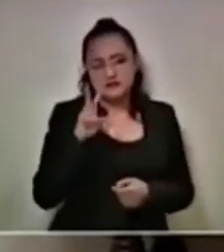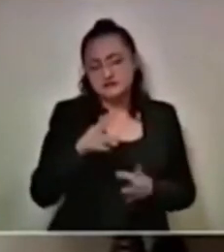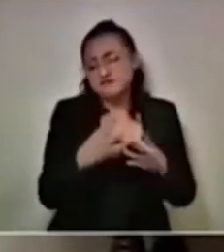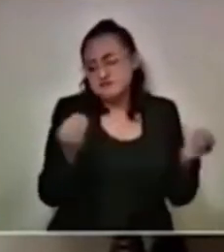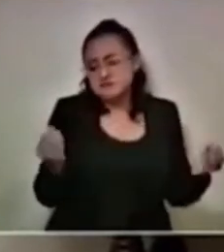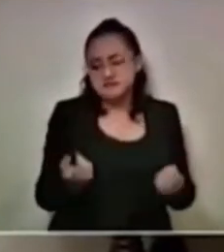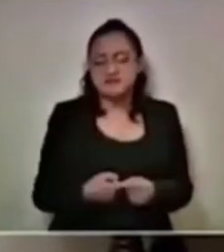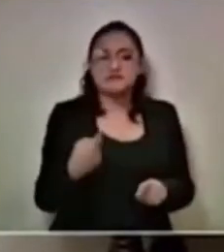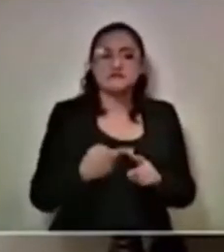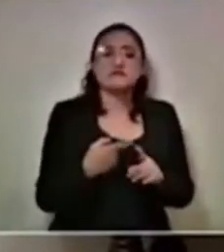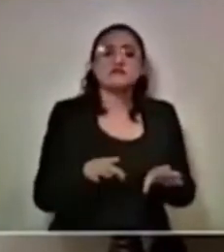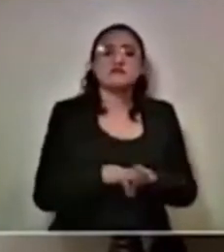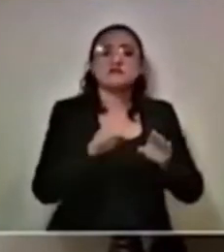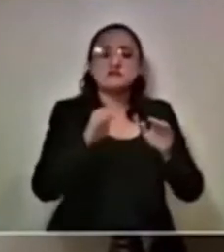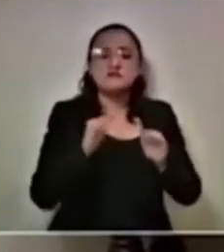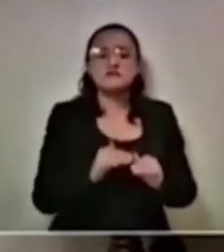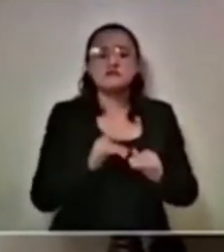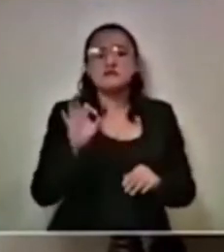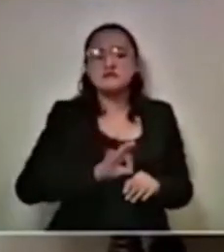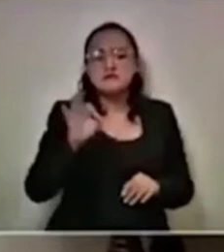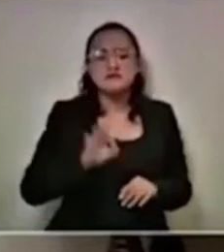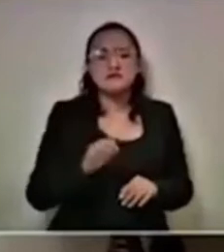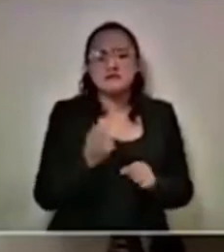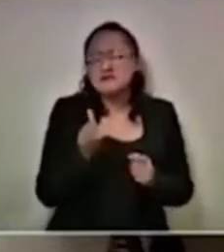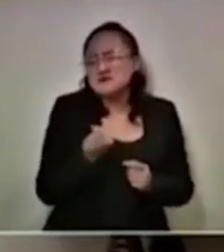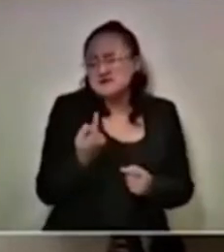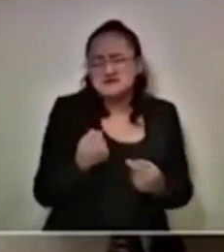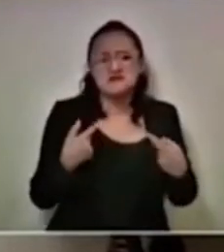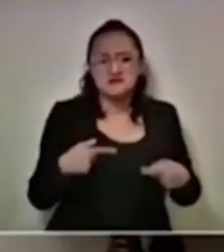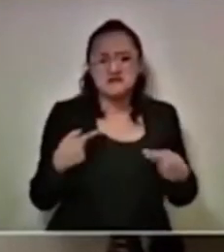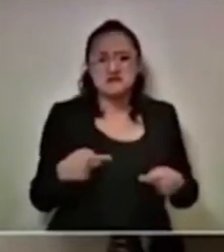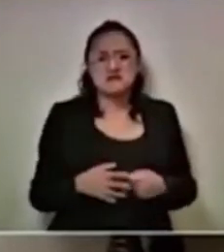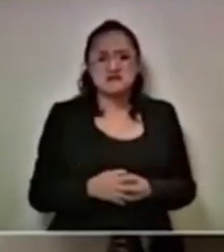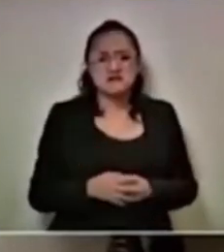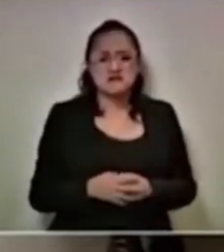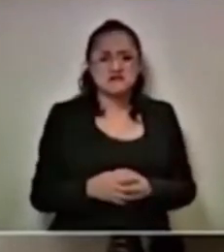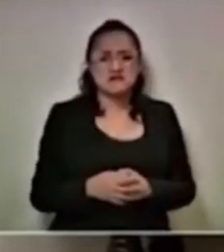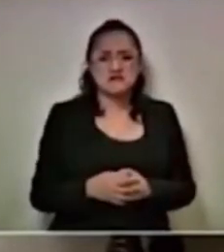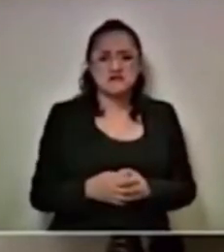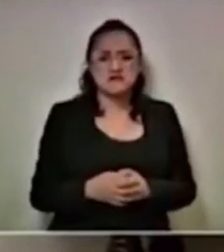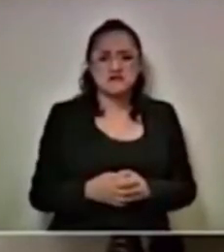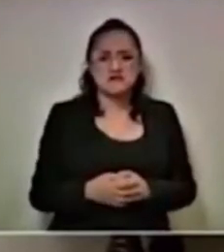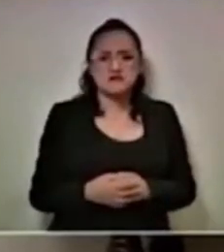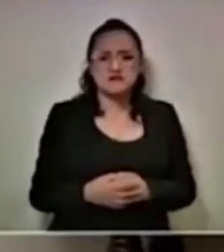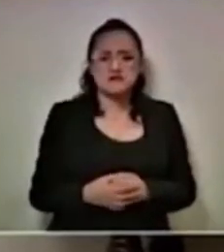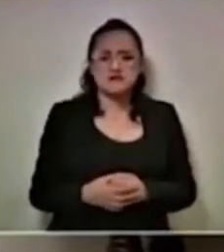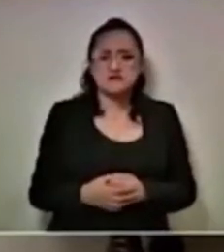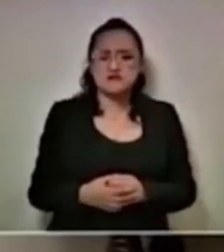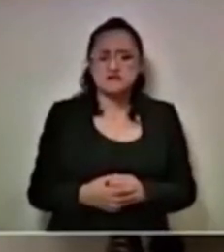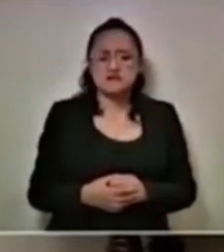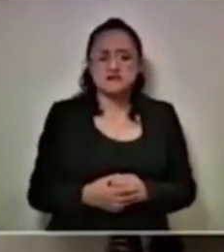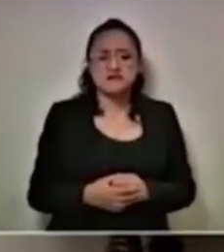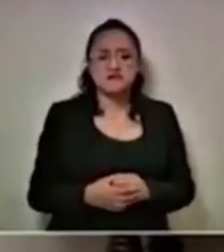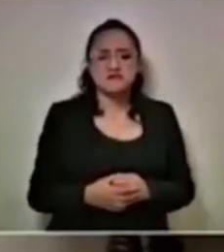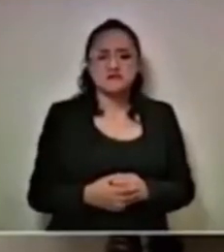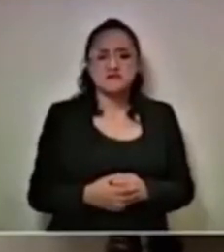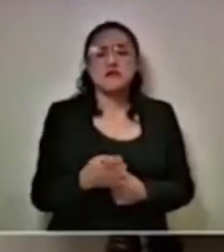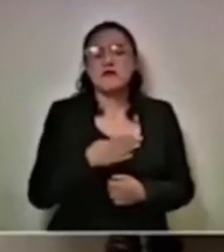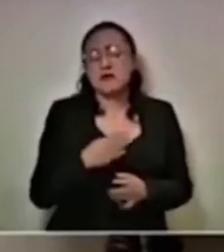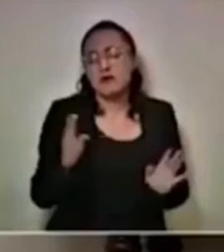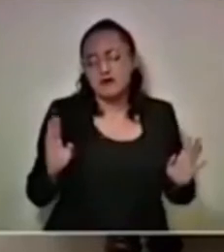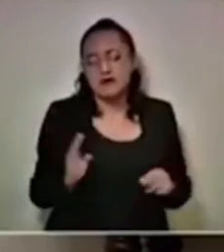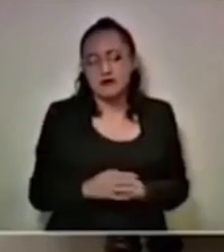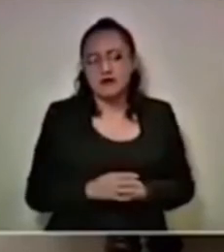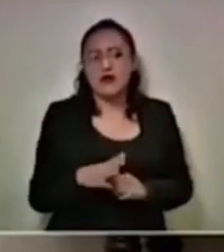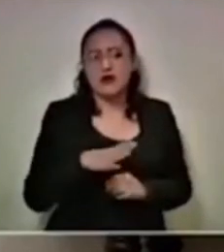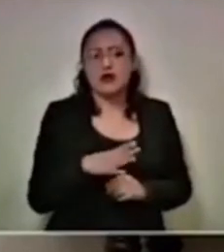que son los menos, el porcentaje mínimo. Mínimo. Bueno, ha habido casos